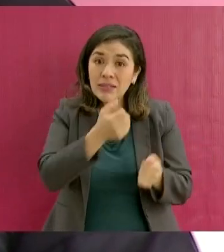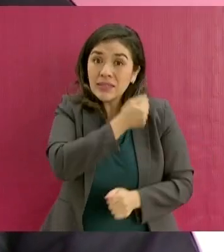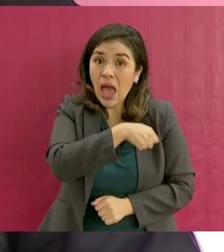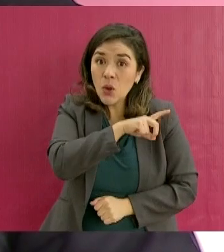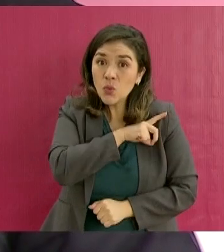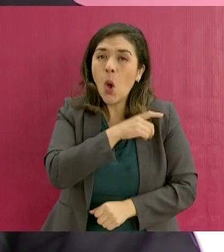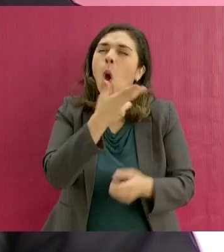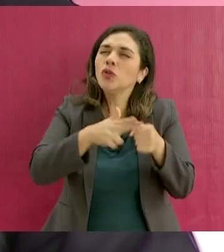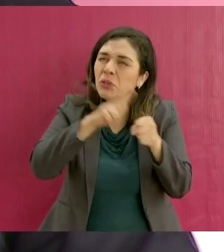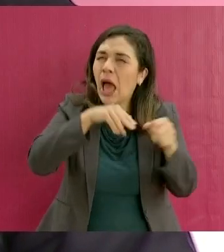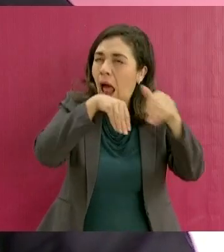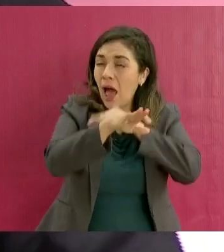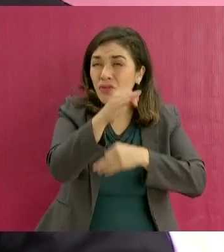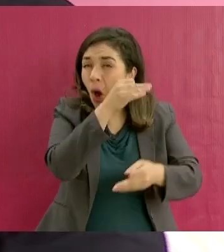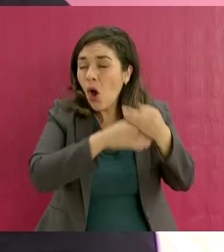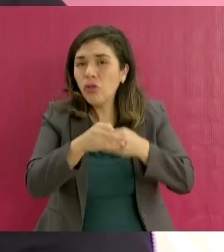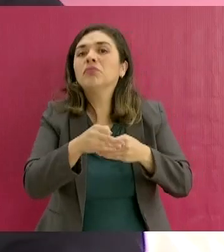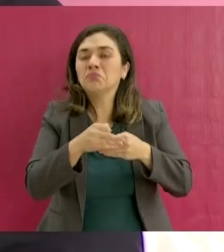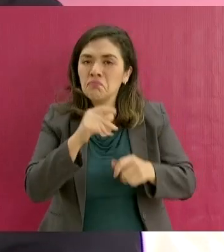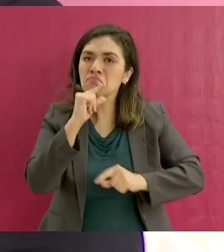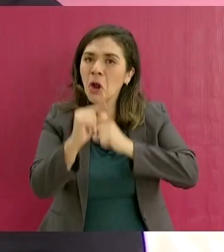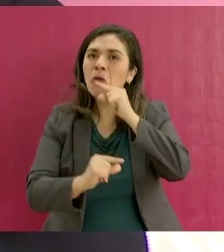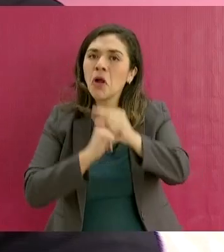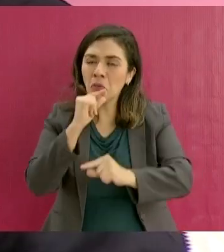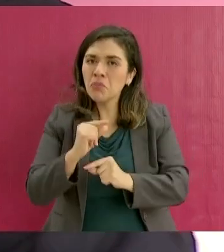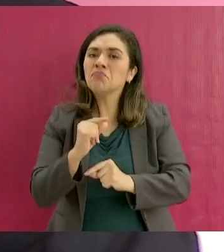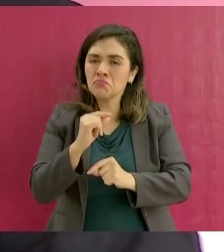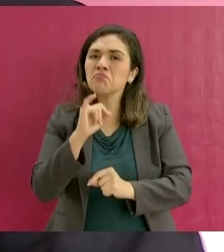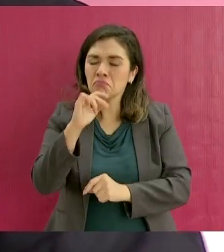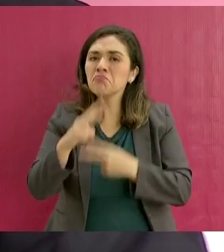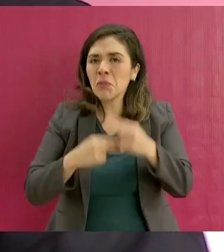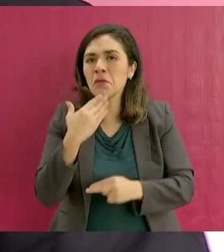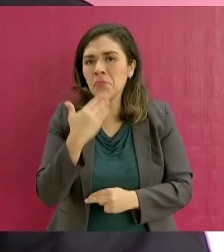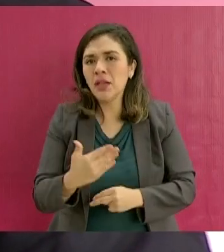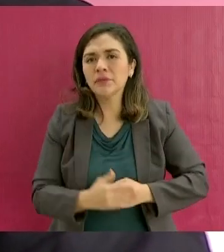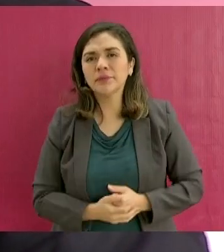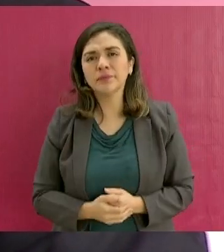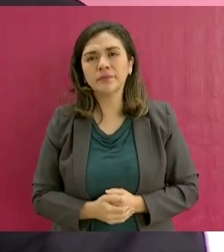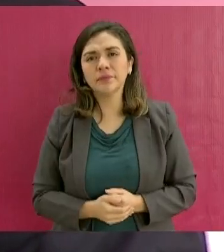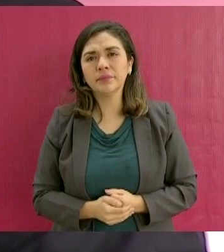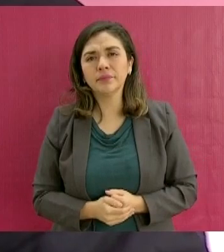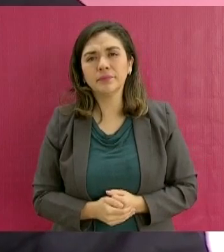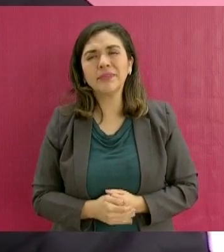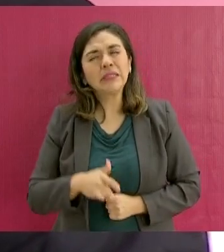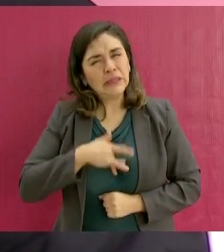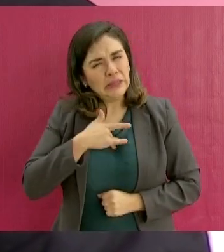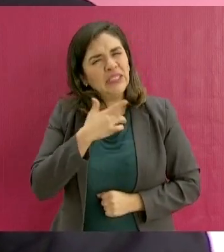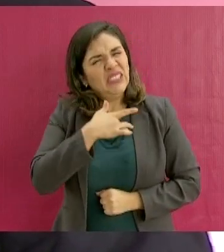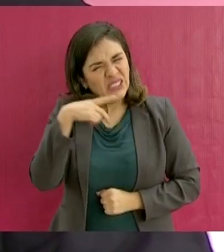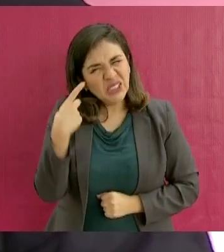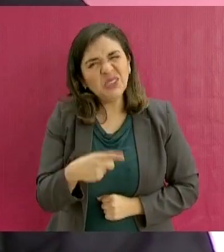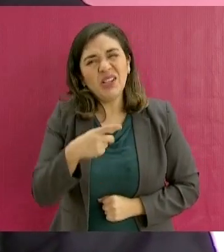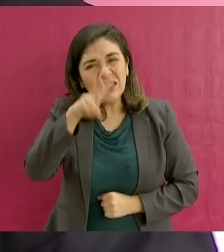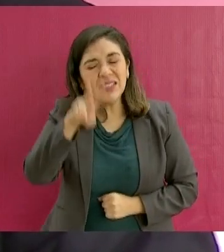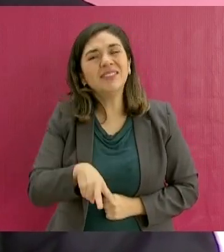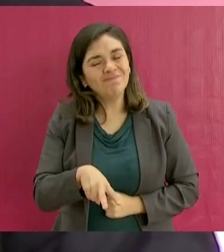y ahí vamos avanzando. Nos duele mucho porque